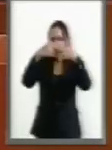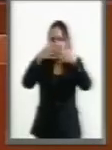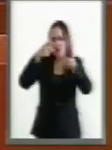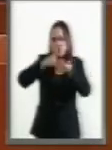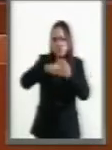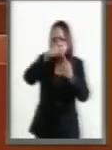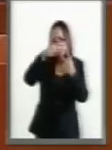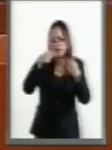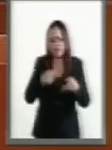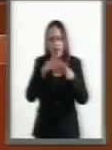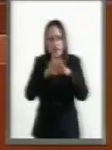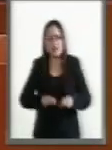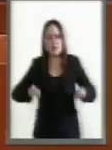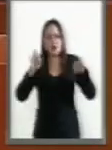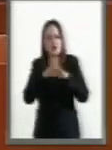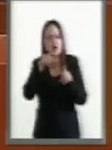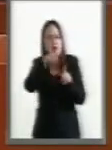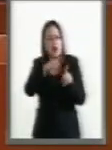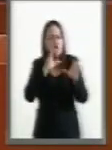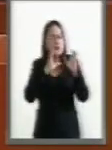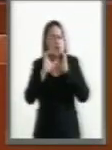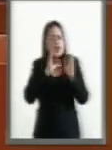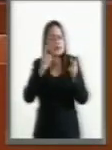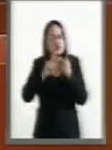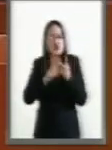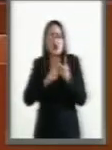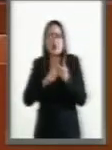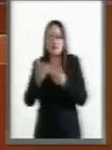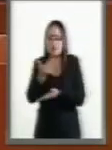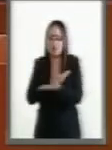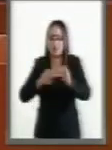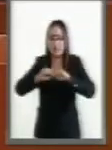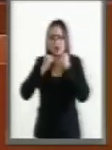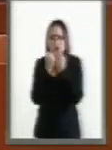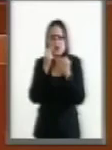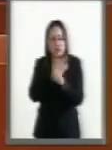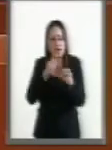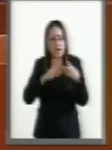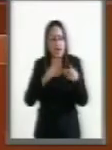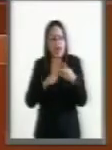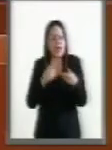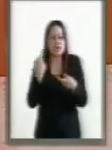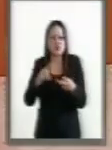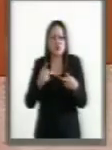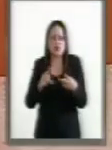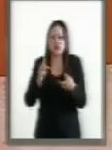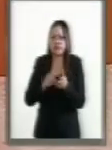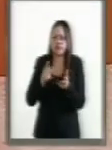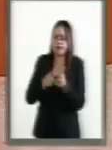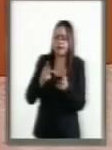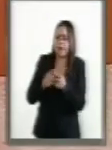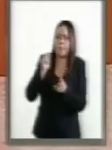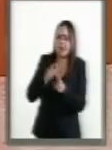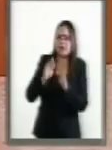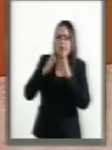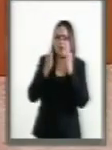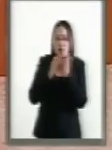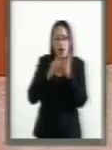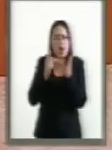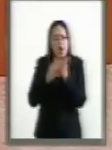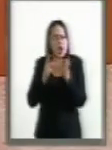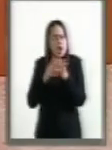áreas esenciales como la comunicación, interacción social y el desarrollo de conductas repetitivas y restrictivas.